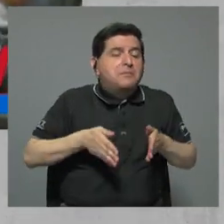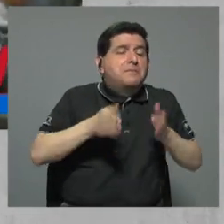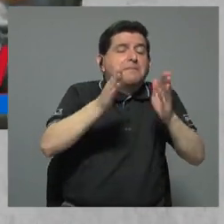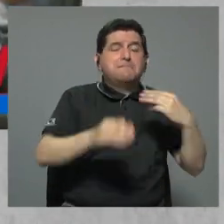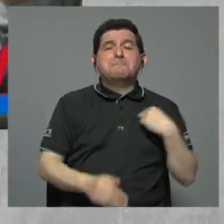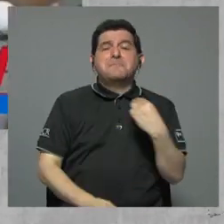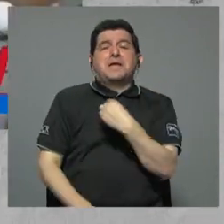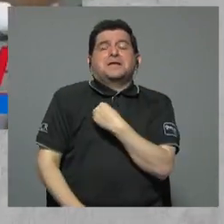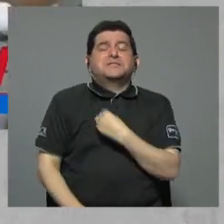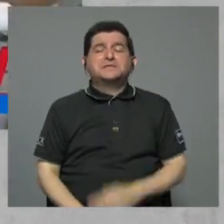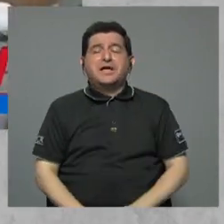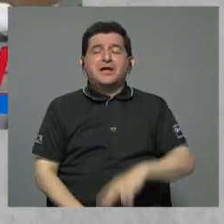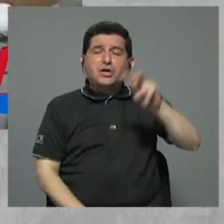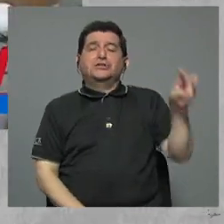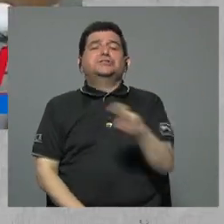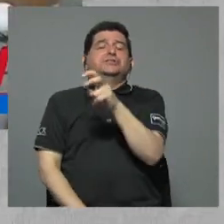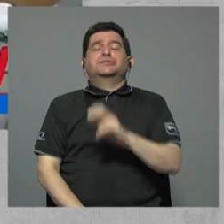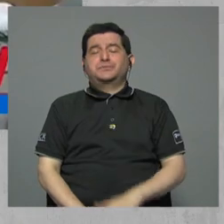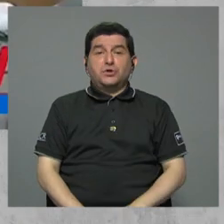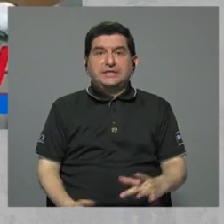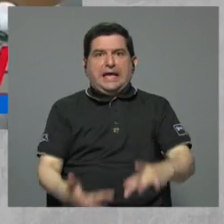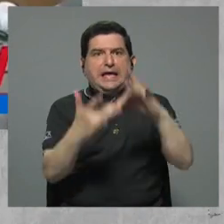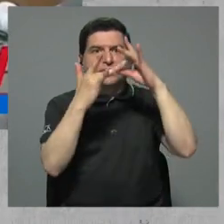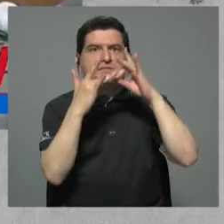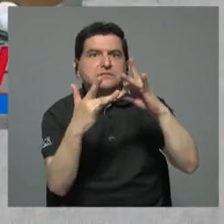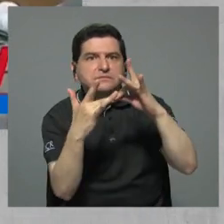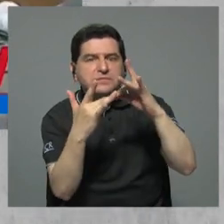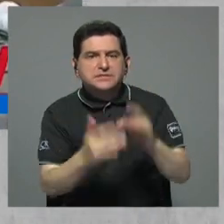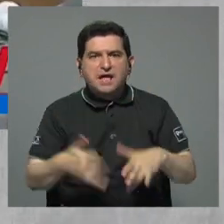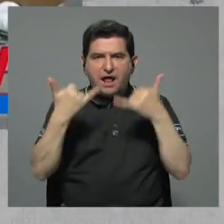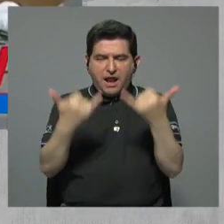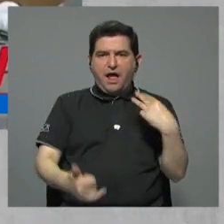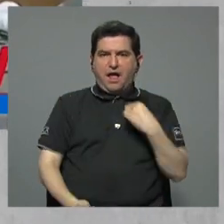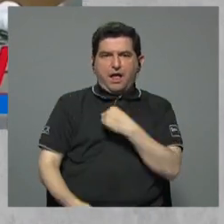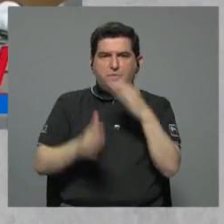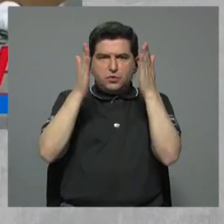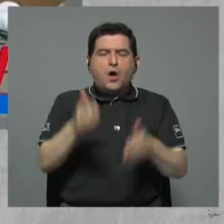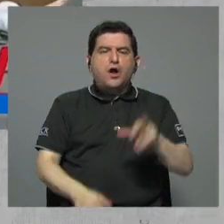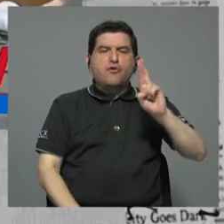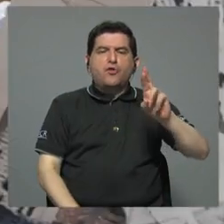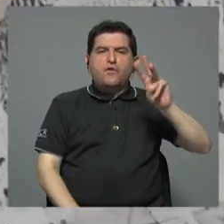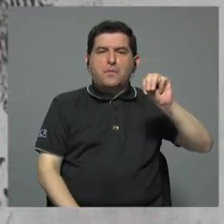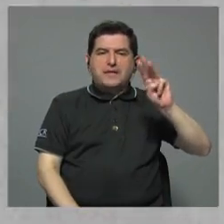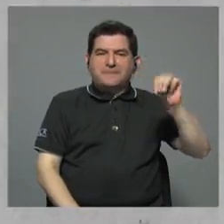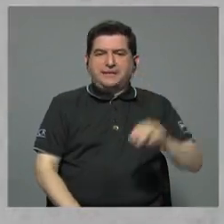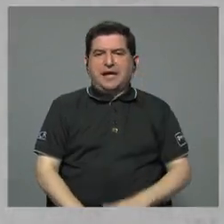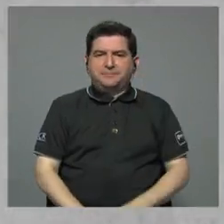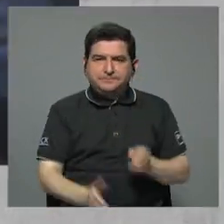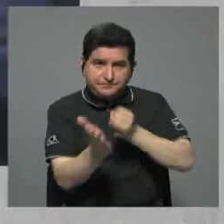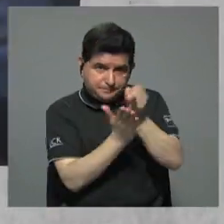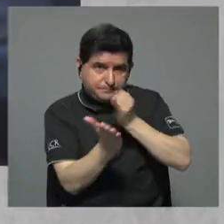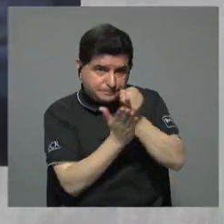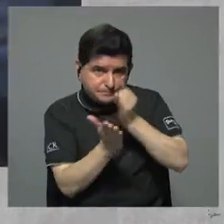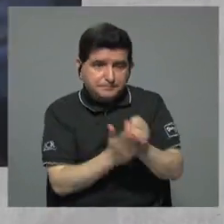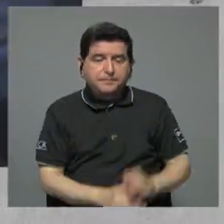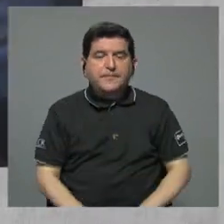le llama en los pasillos del Ministerio de Obras Públicas y Transportes y particularmente el actual ministro don Rodolfo Méndez Mata. Por la investigación,